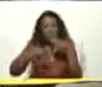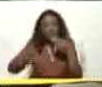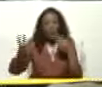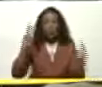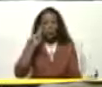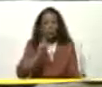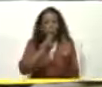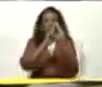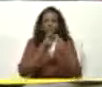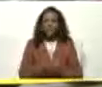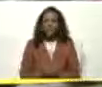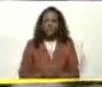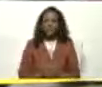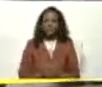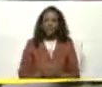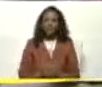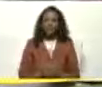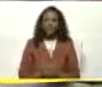Muchas gracias